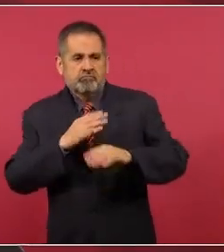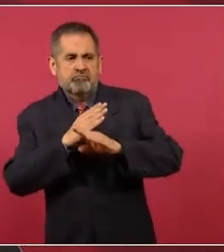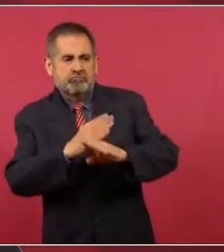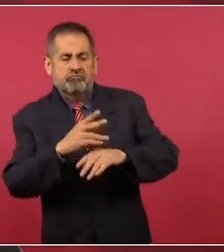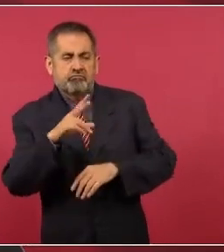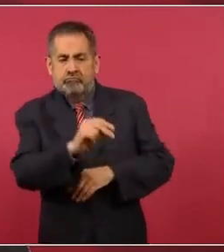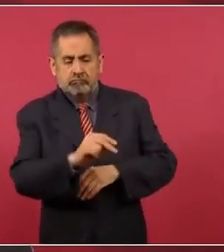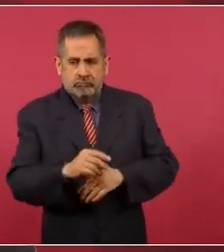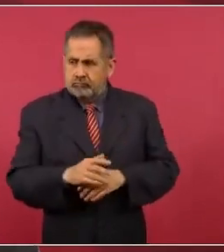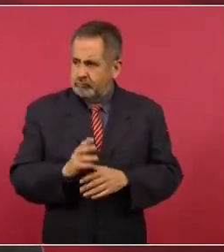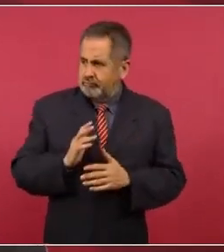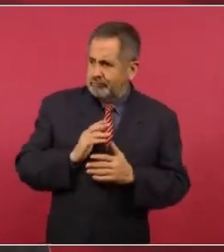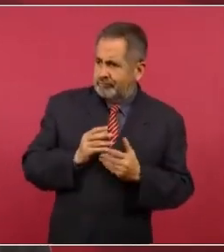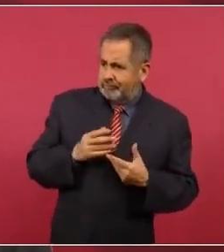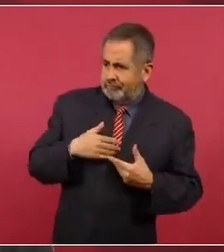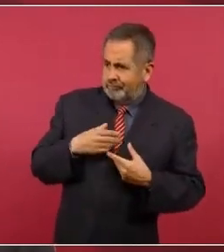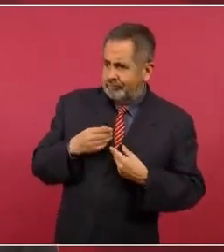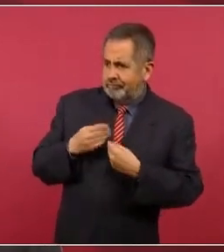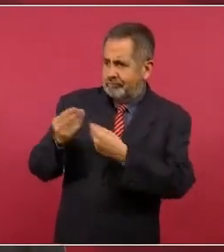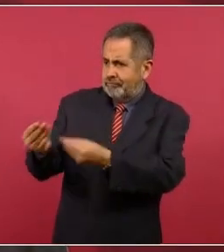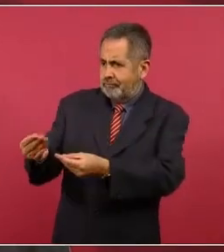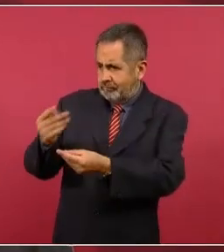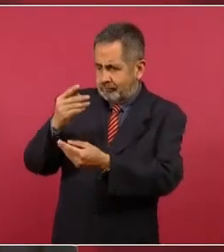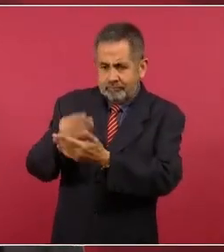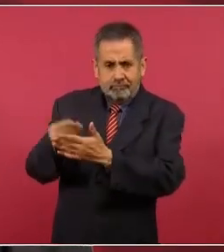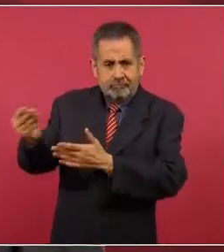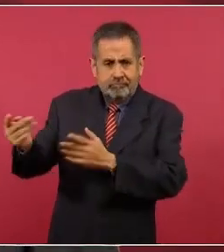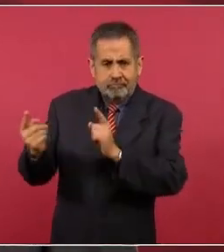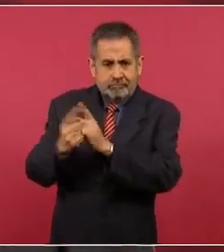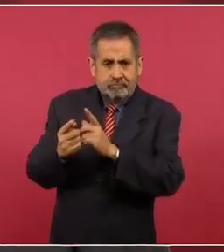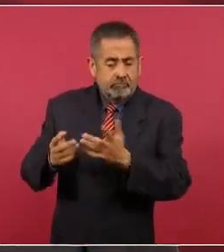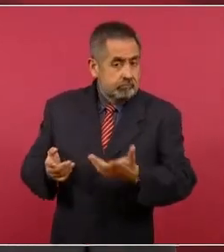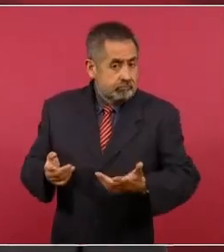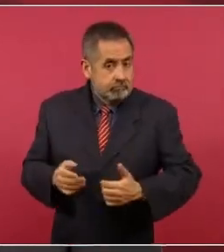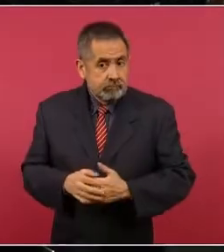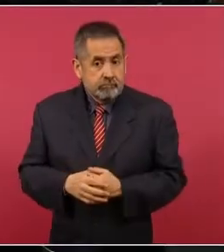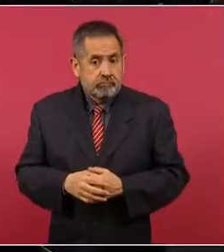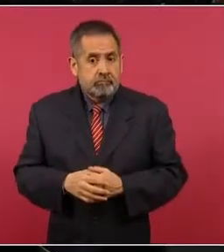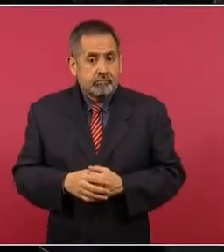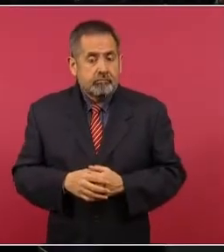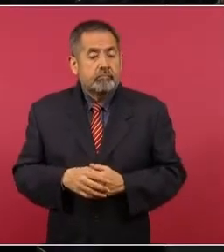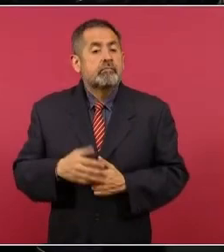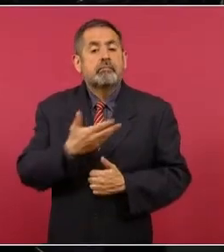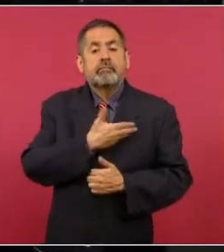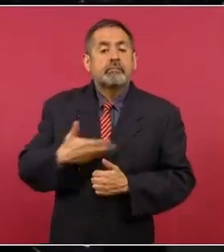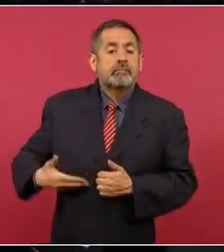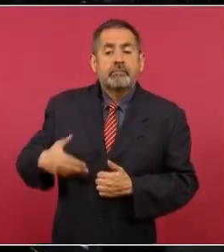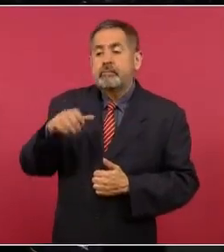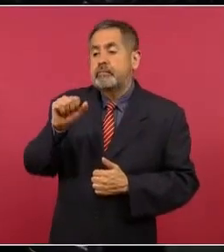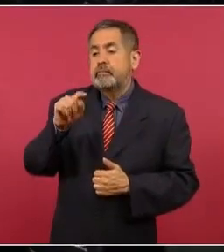o mejor dicho, le impidieron al presidente Castillo